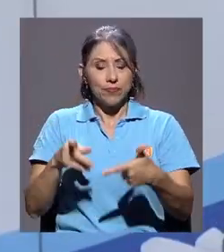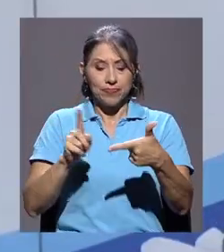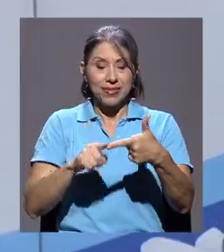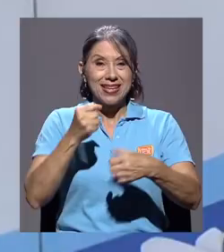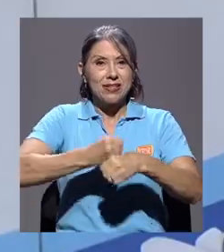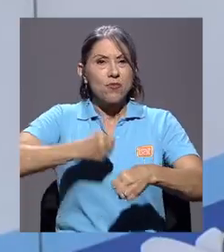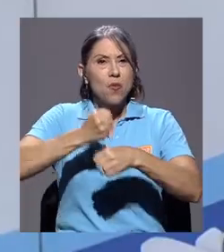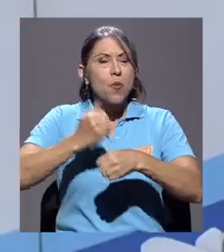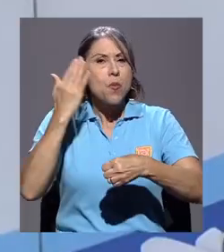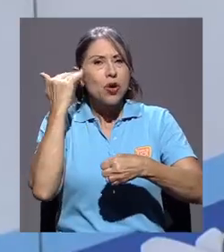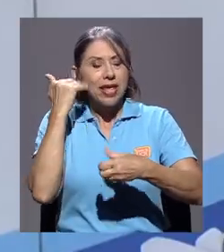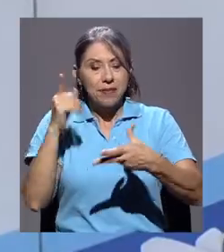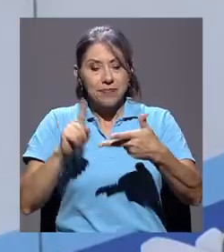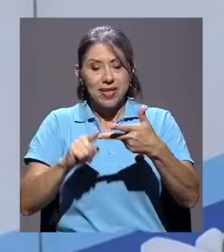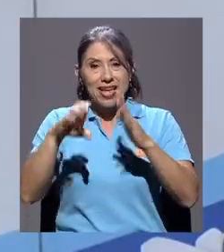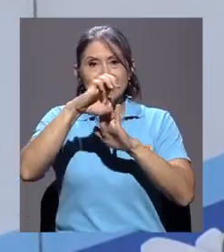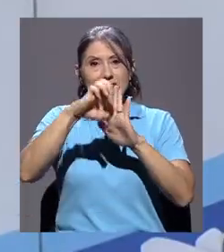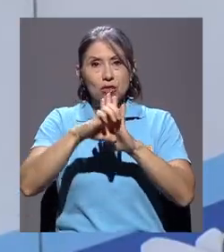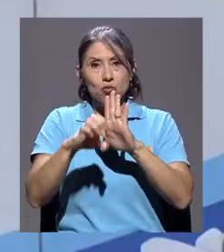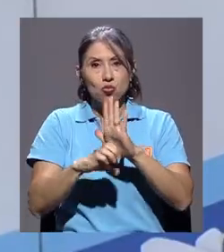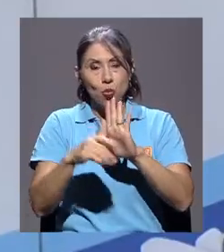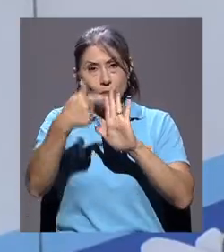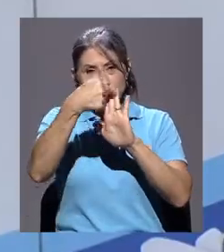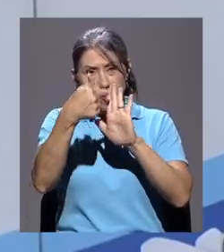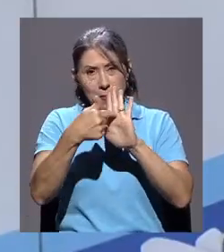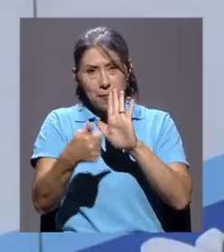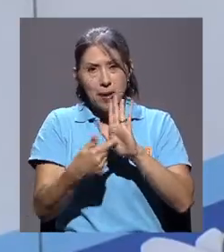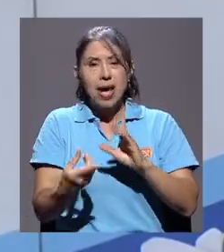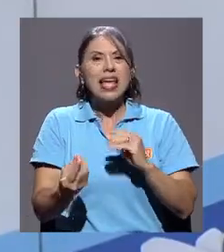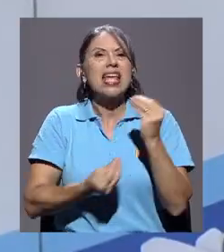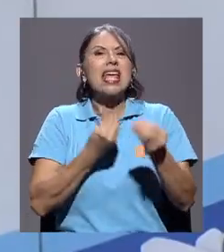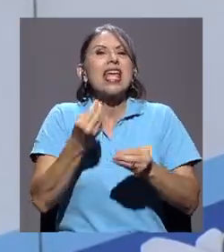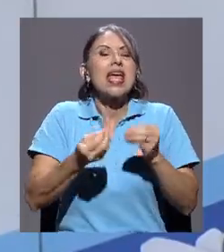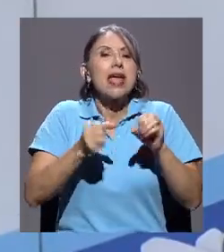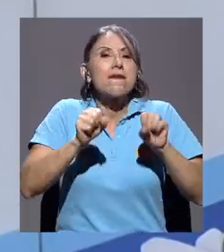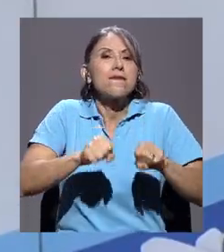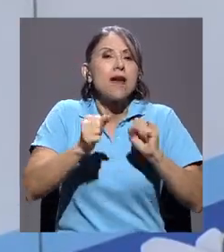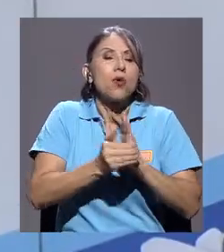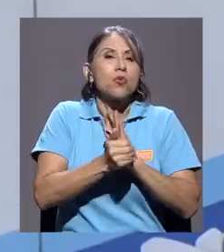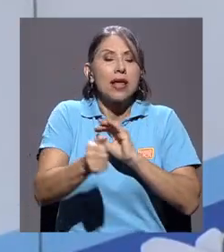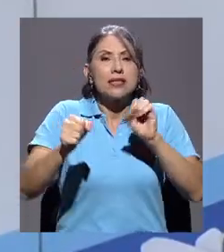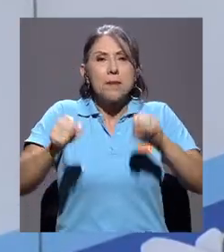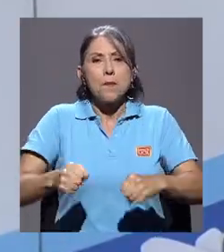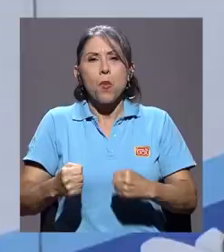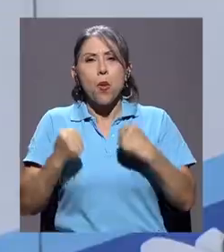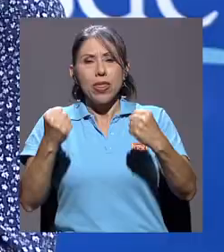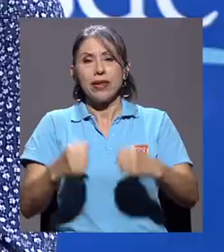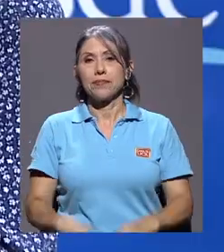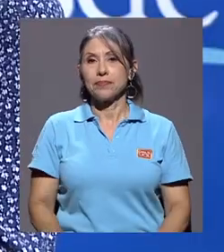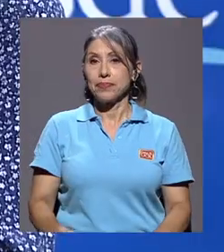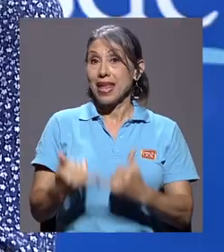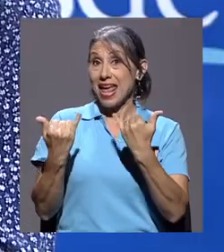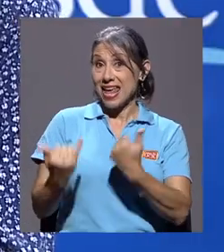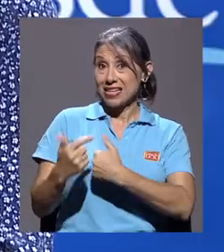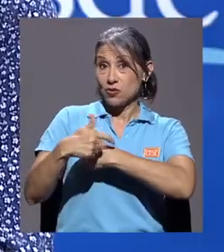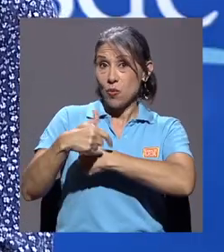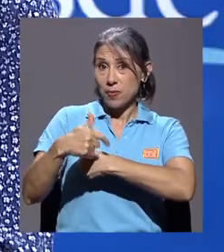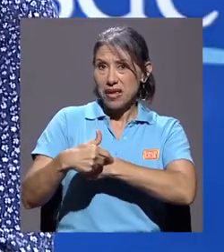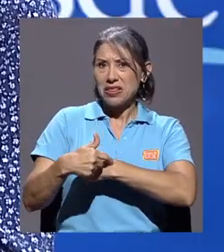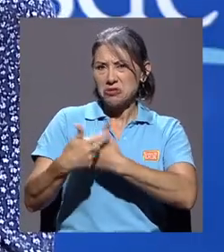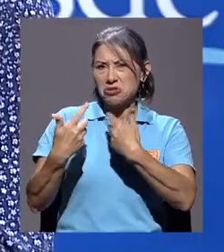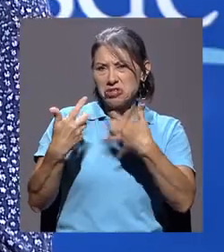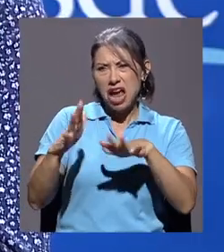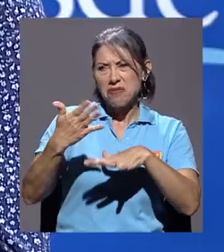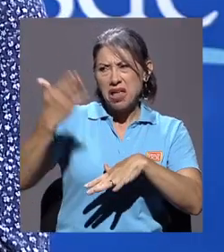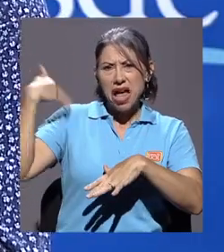ahorita, el estatuto orgánico, cuáles son las facultades que le da y cuál es el poder que puede tener. Fabián, en estos momentos, ya desde